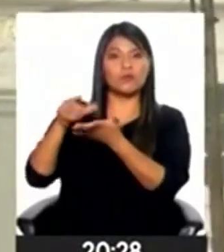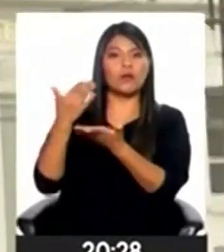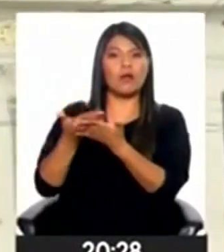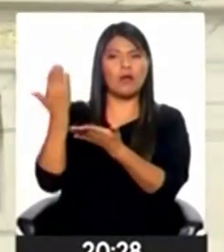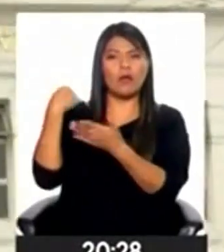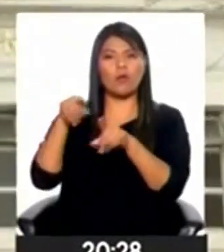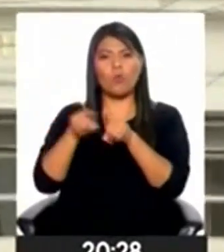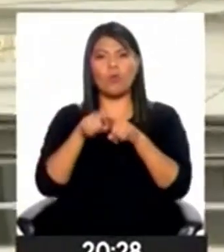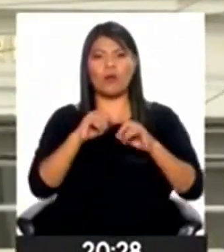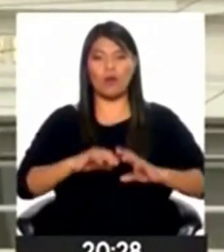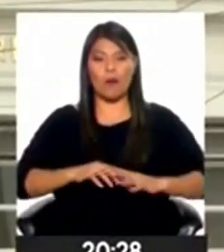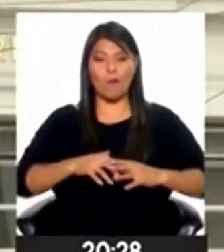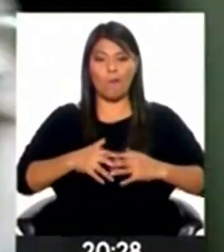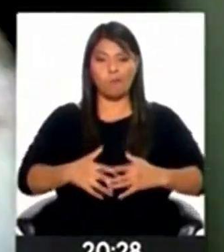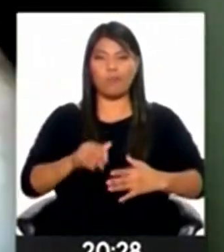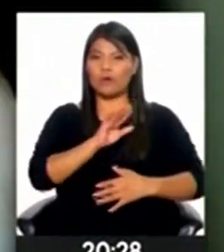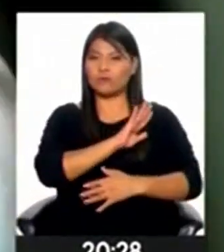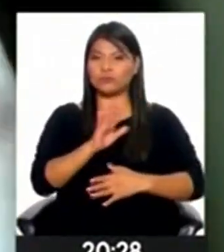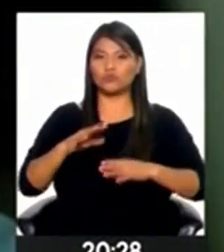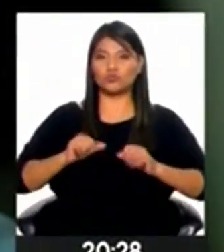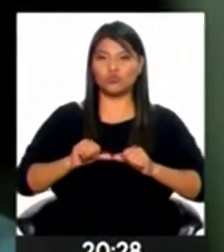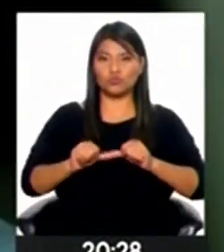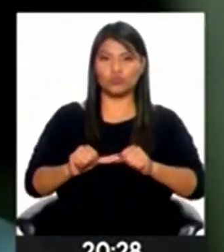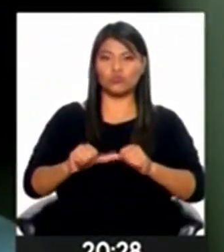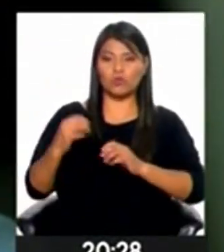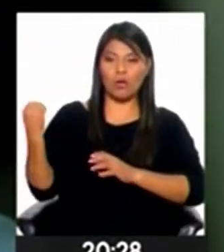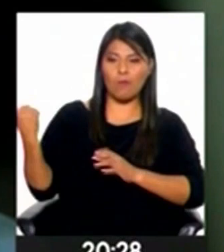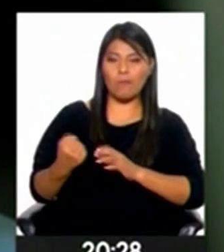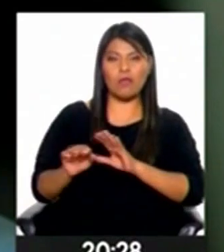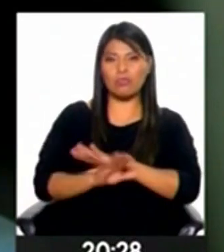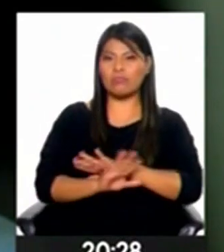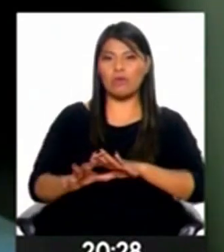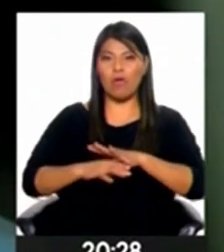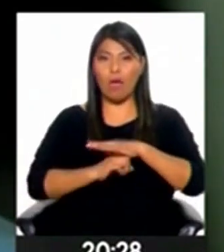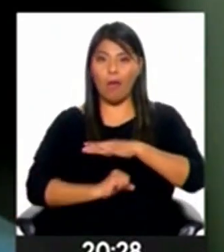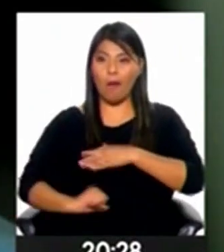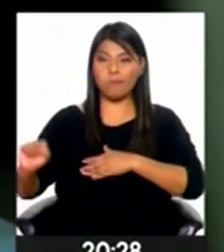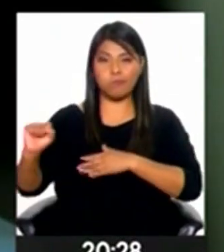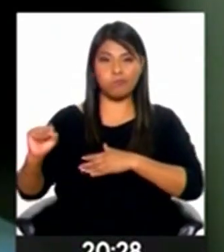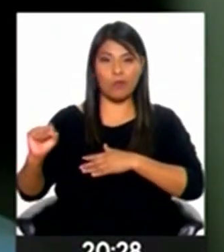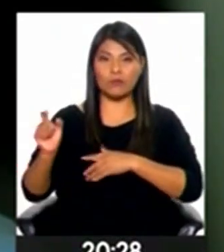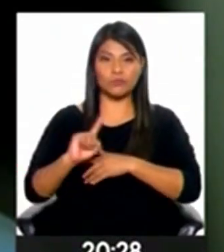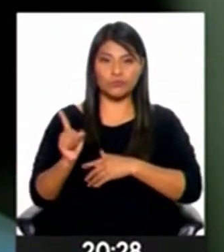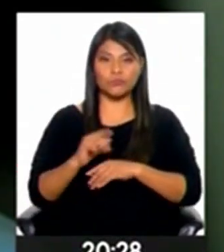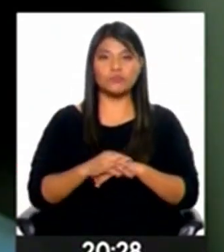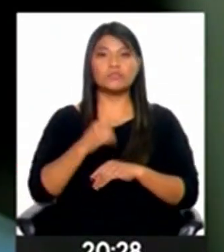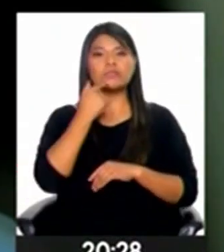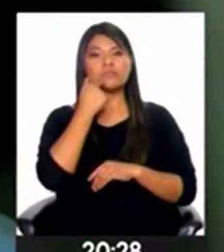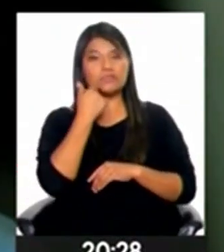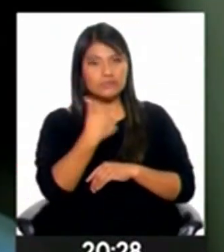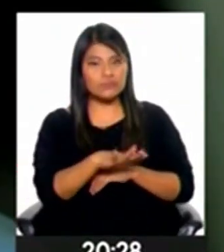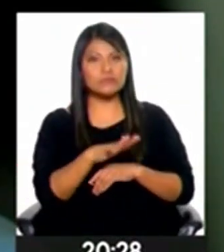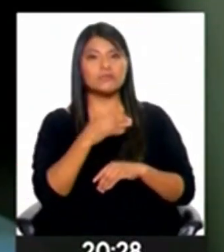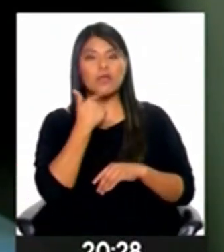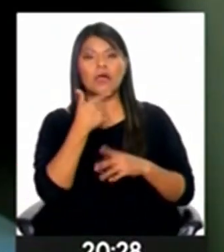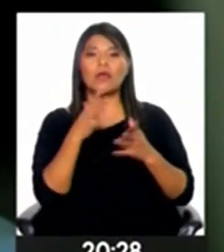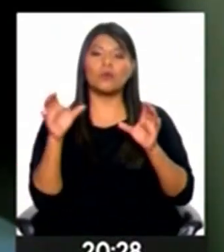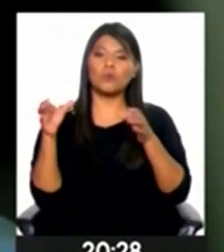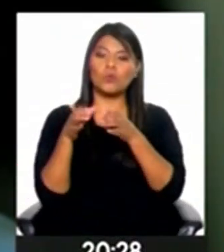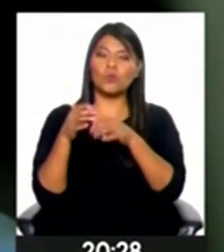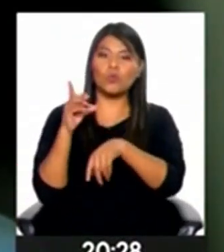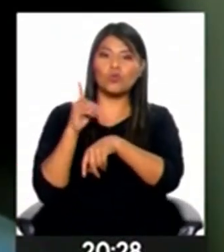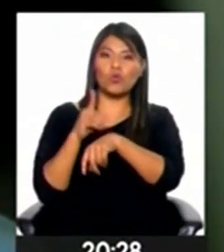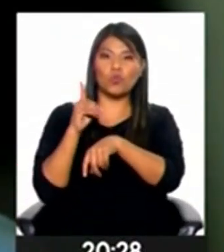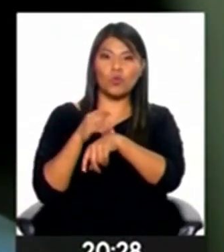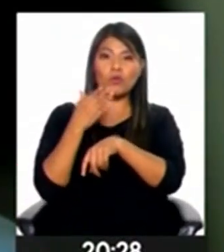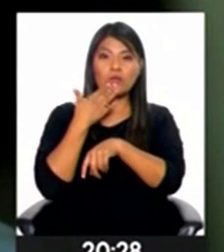negativa del aborto terapéutico. Ya tienen que tener la reconsideración. Eso significa ya debe haber una Junta Médica integrada